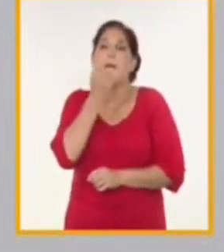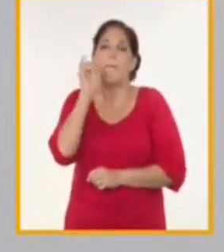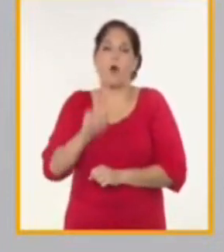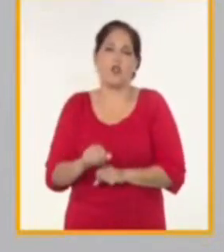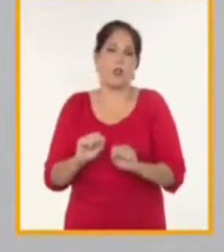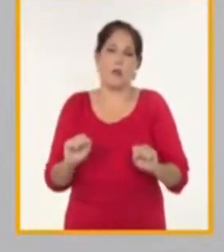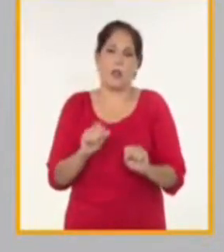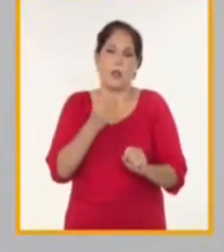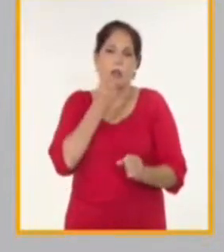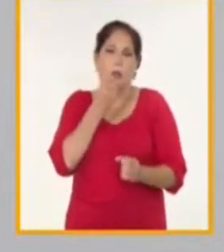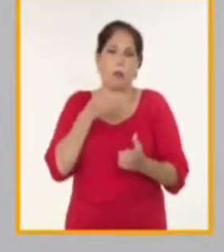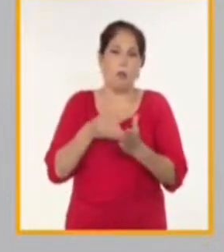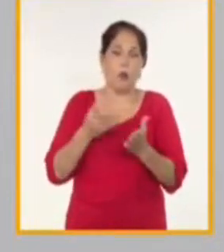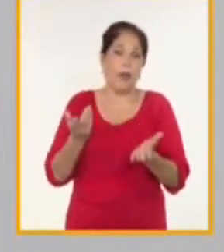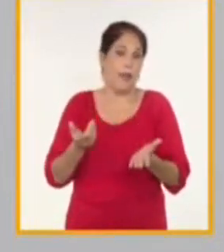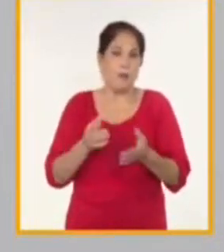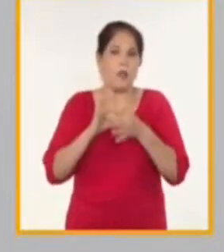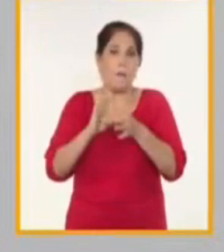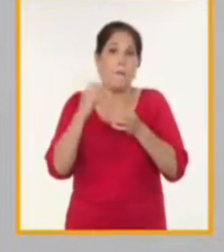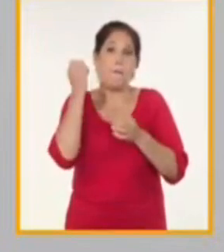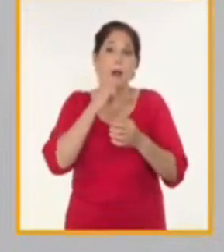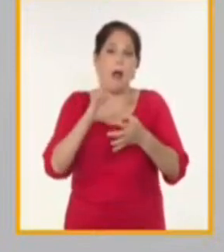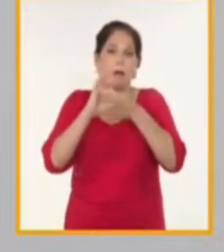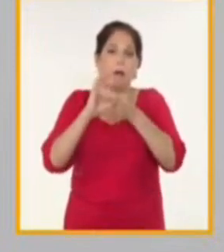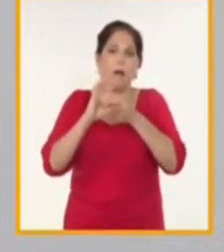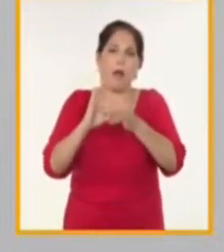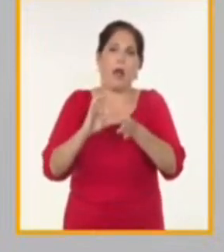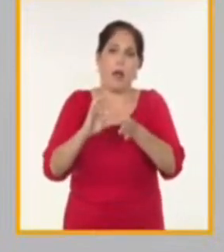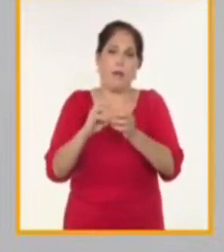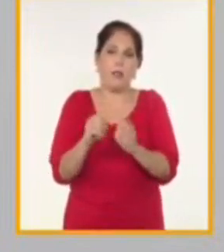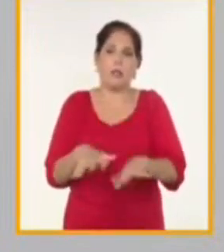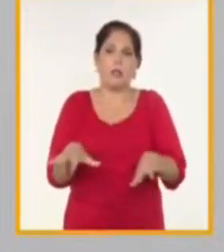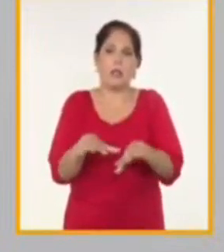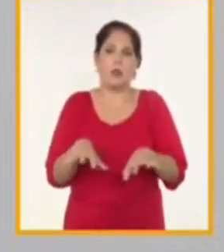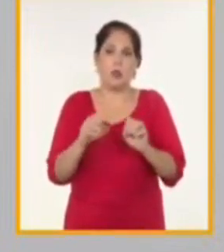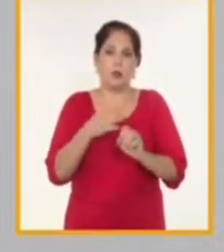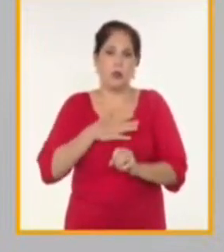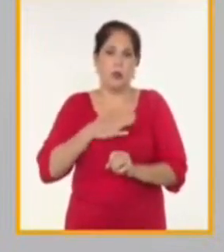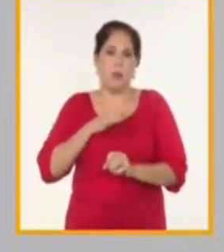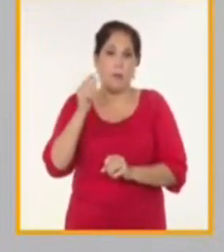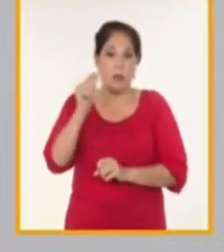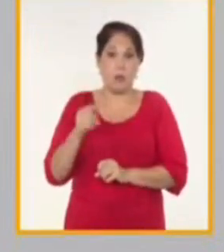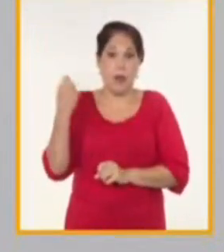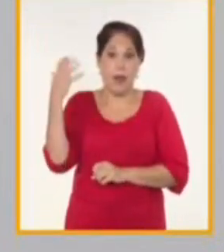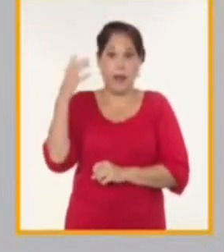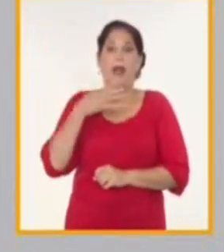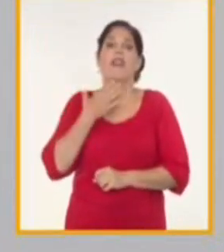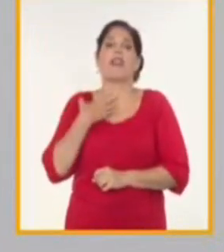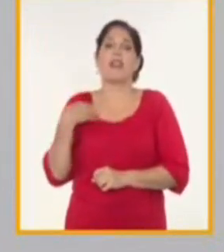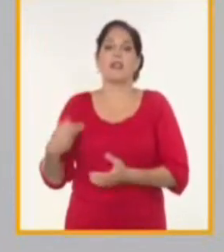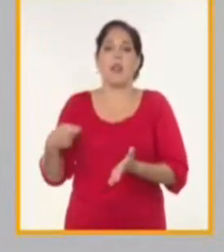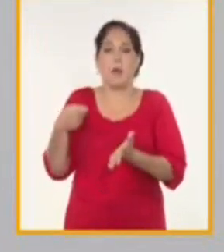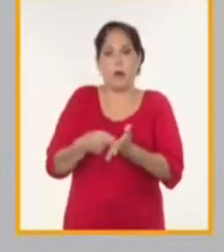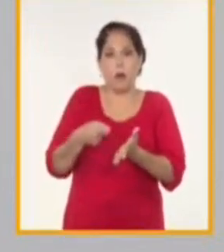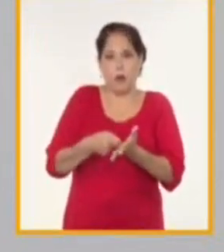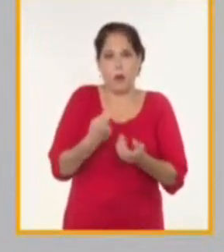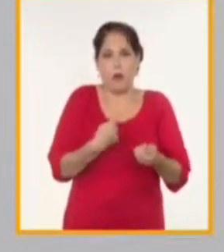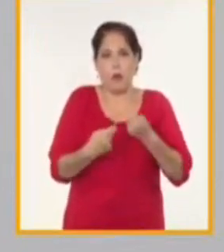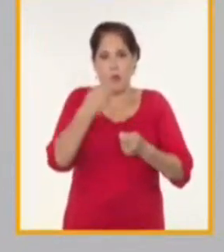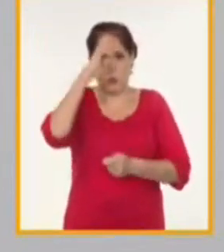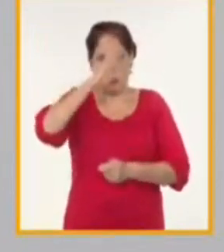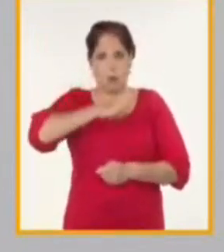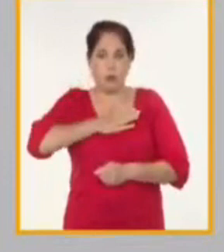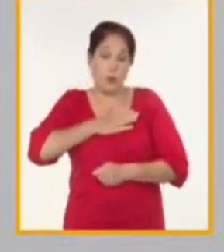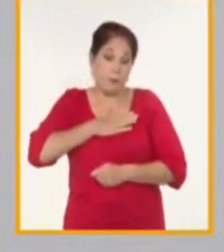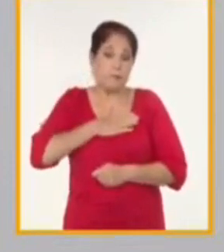vino a agravar mucho más la situación de nuestros inversionistas. Eso es el escenario general.